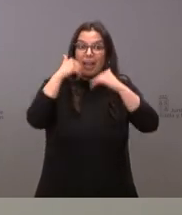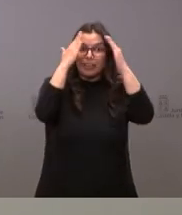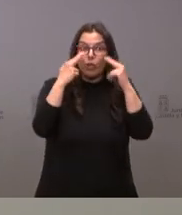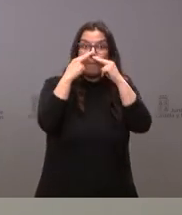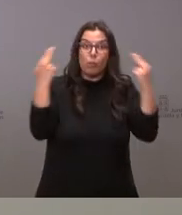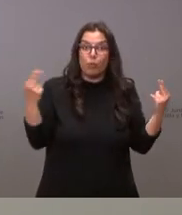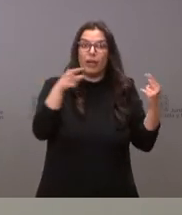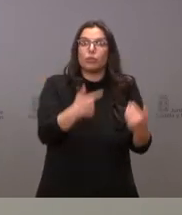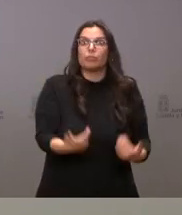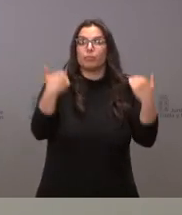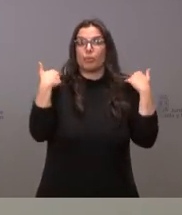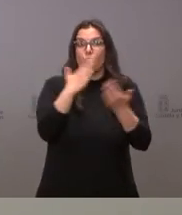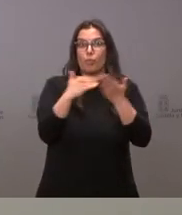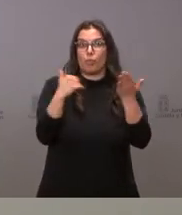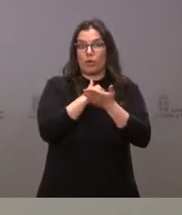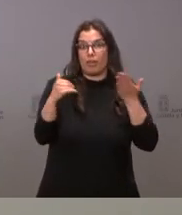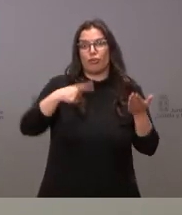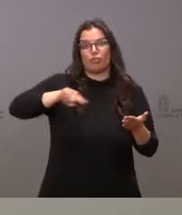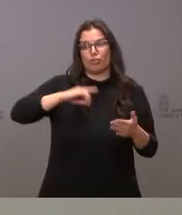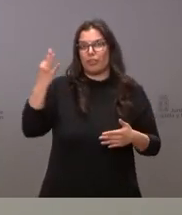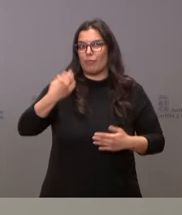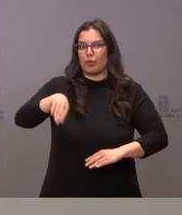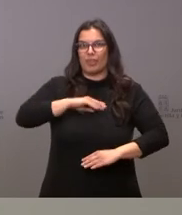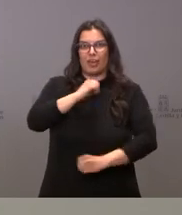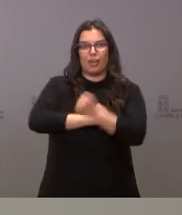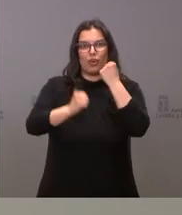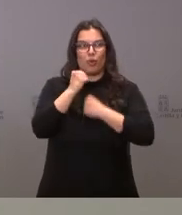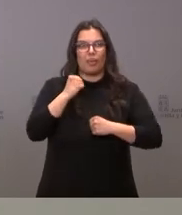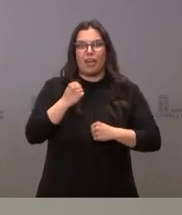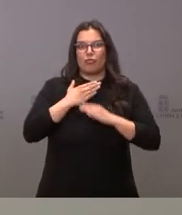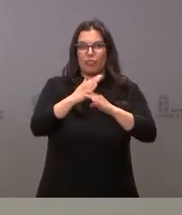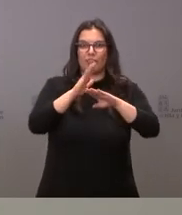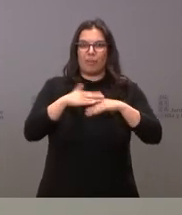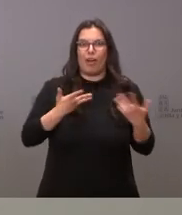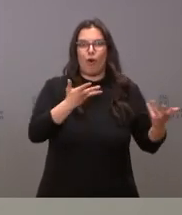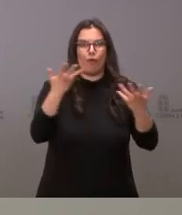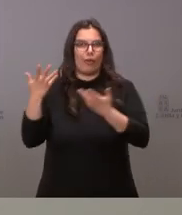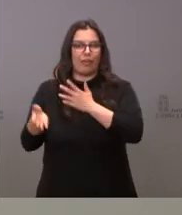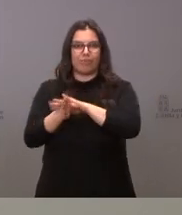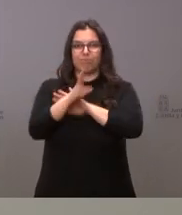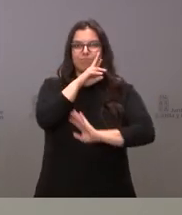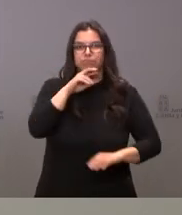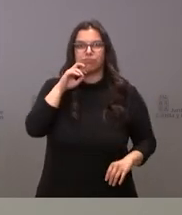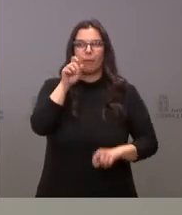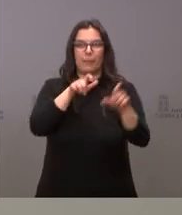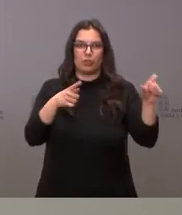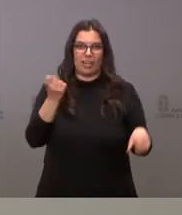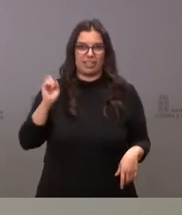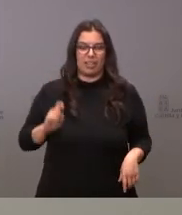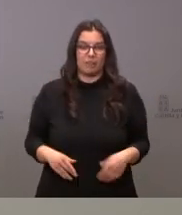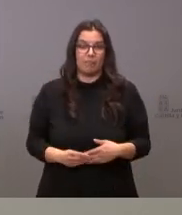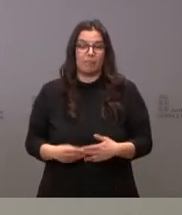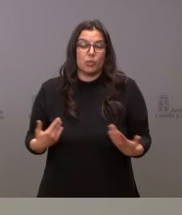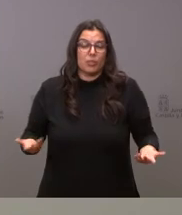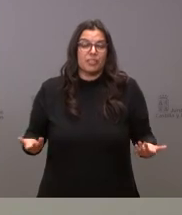autónomas y las comunidades autónomas tenemos que tener garantizada la capacidad de prestar estos servicios públicos adicionales a las personas que lo necesitan y